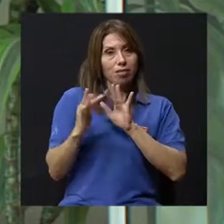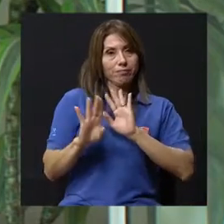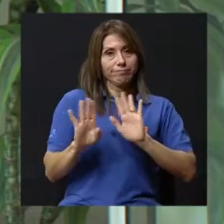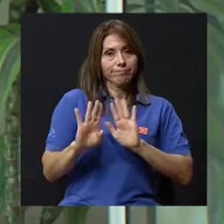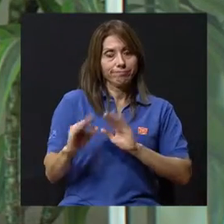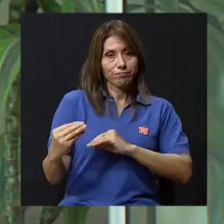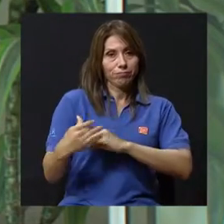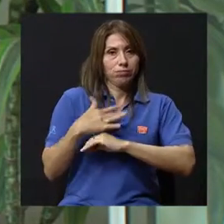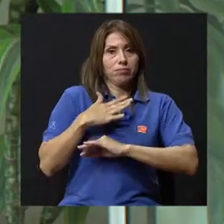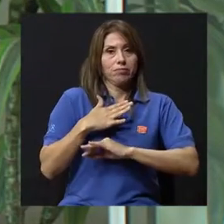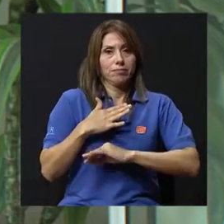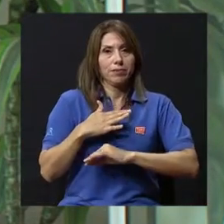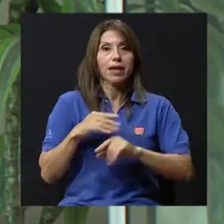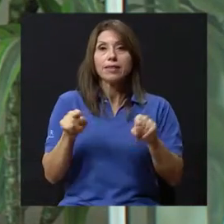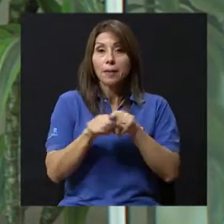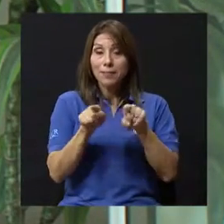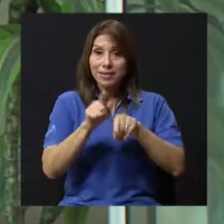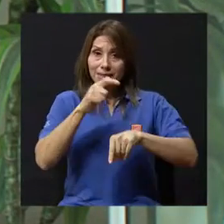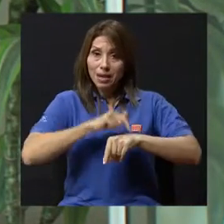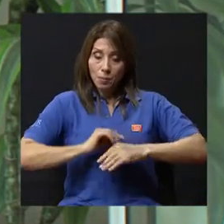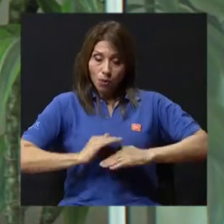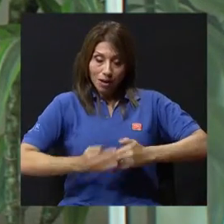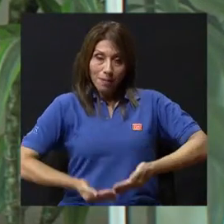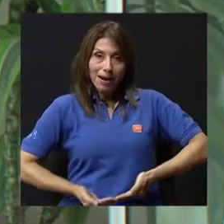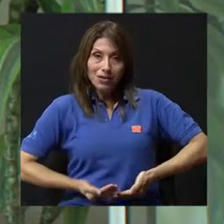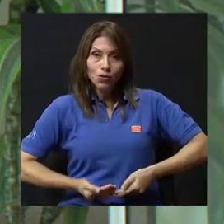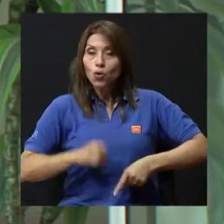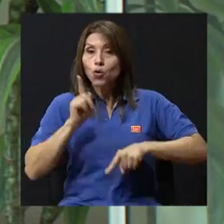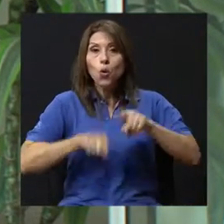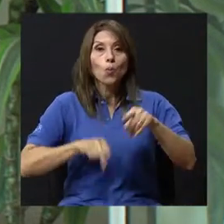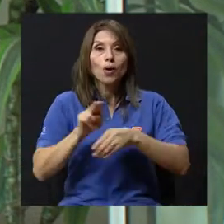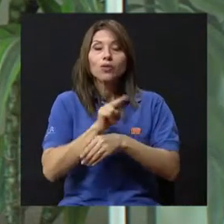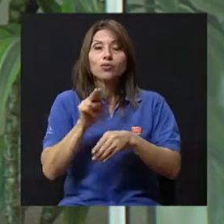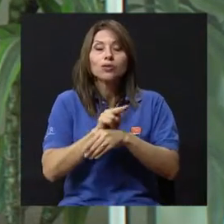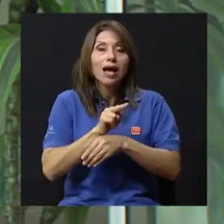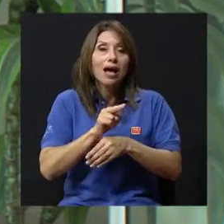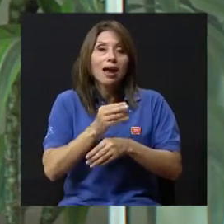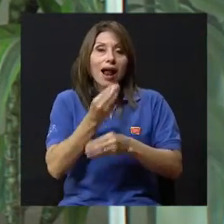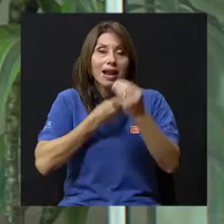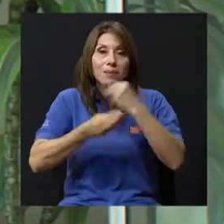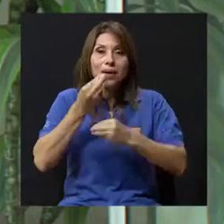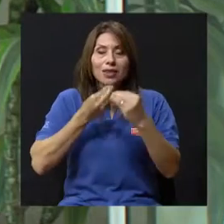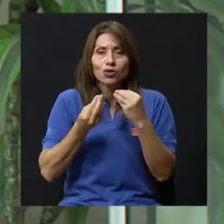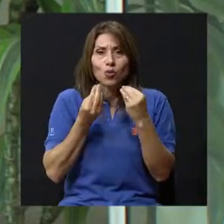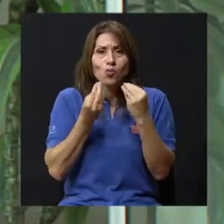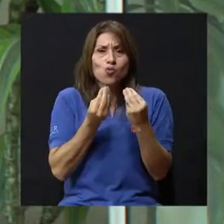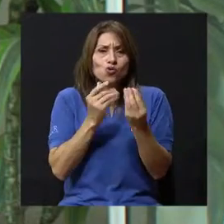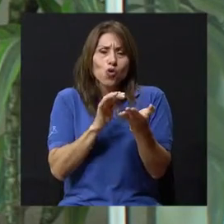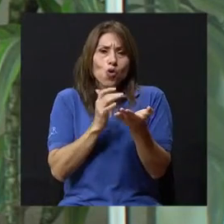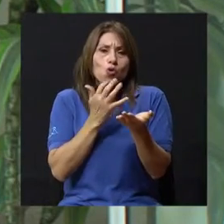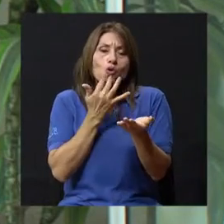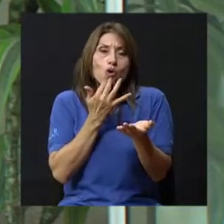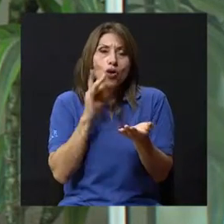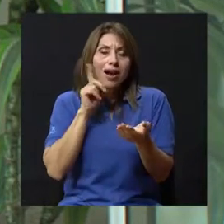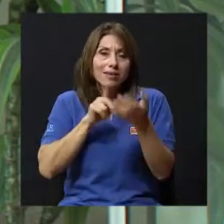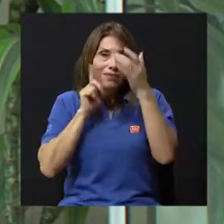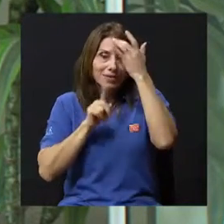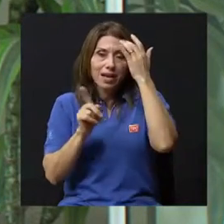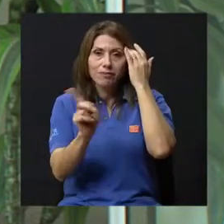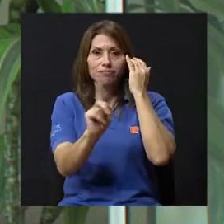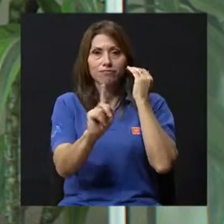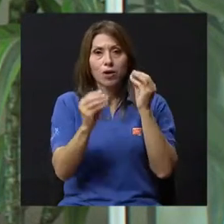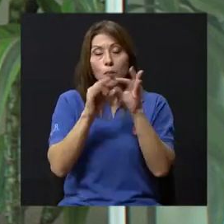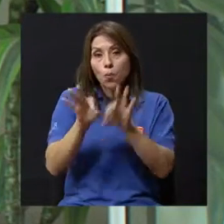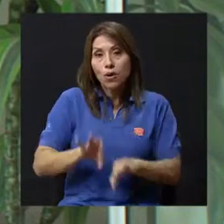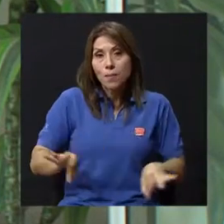estar ingiriendo en el embarazo alimentos que tengan muchos colorantes, por ejemplo. Muy importante que el